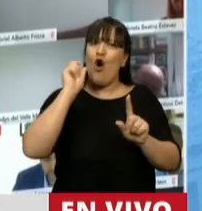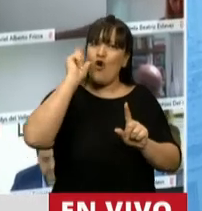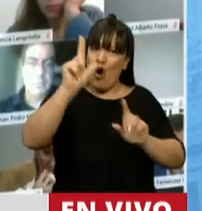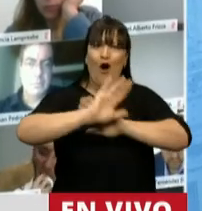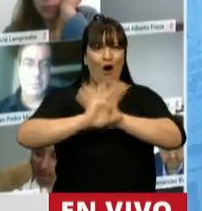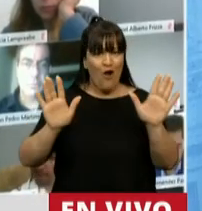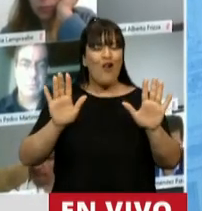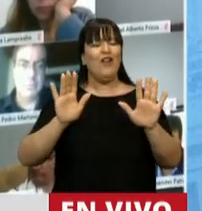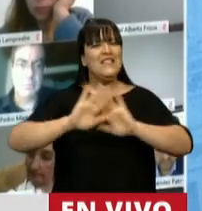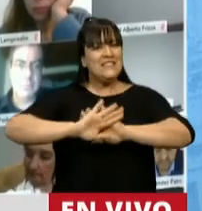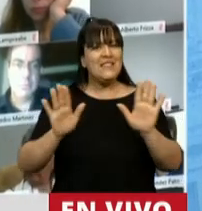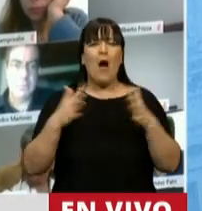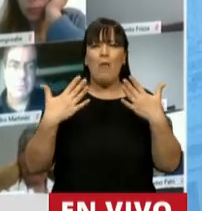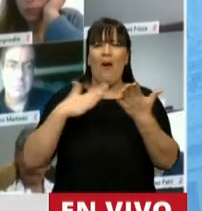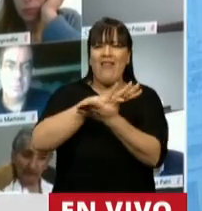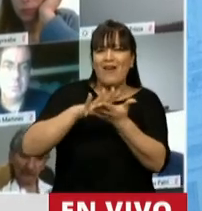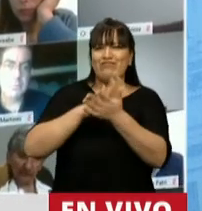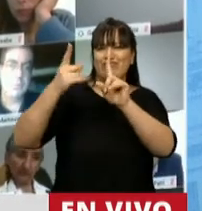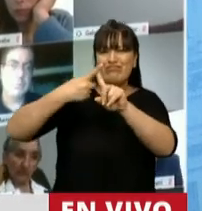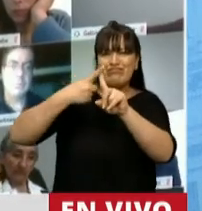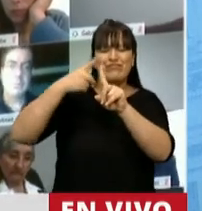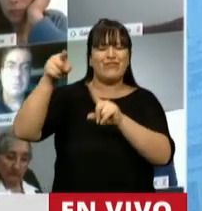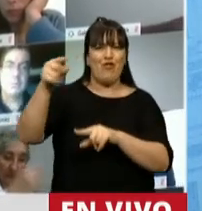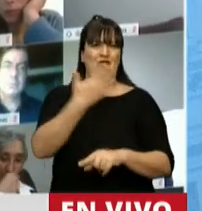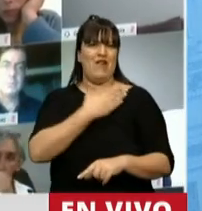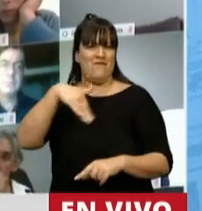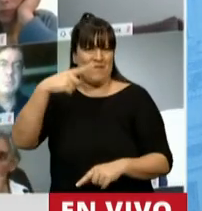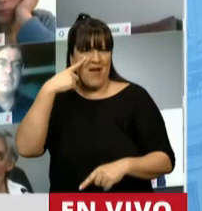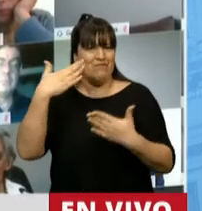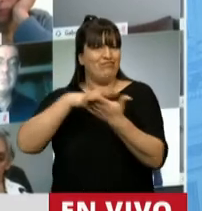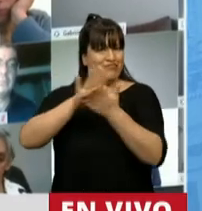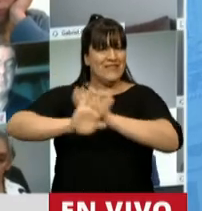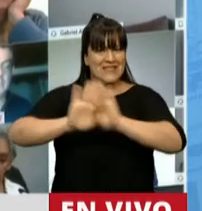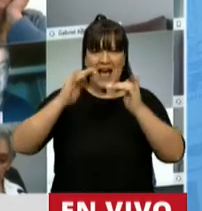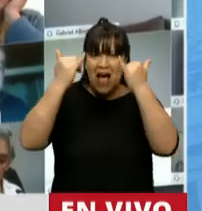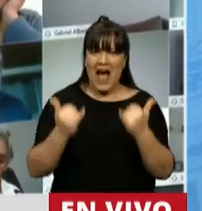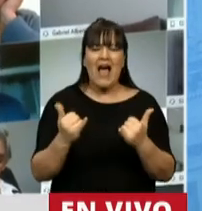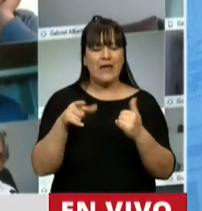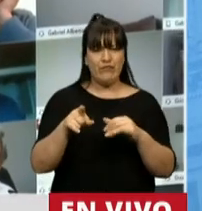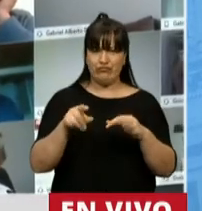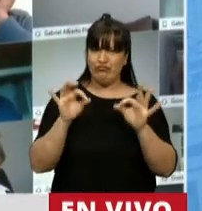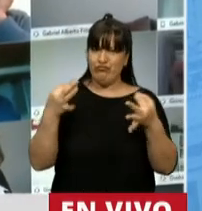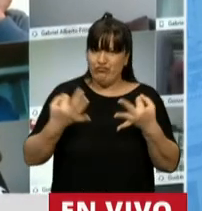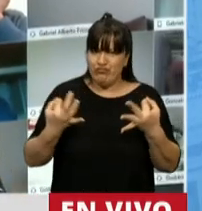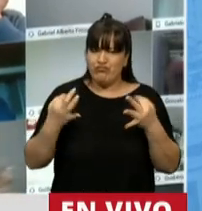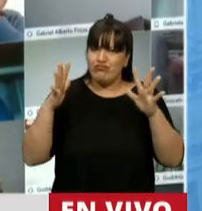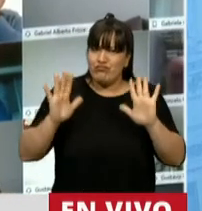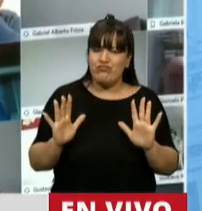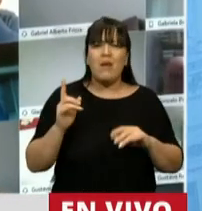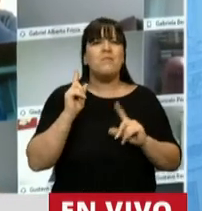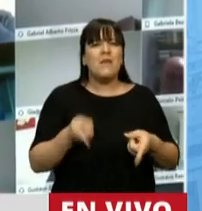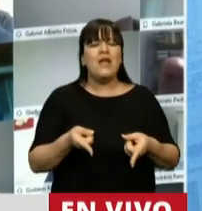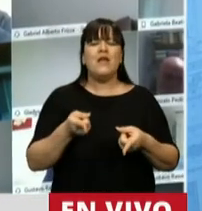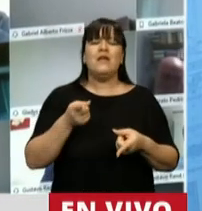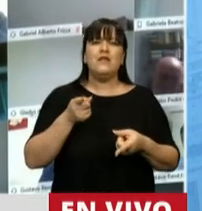y nos ayudó para que pudiéramos arreglar la deuda. Es indudable de que ello fue así. Pero la buena noticia